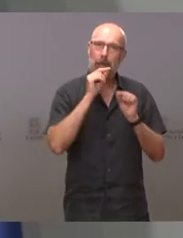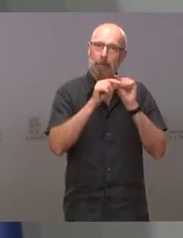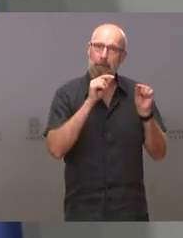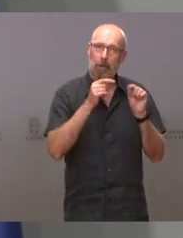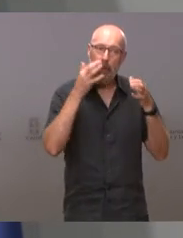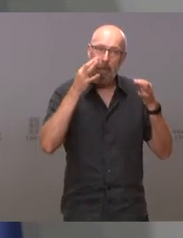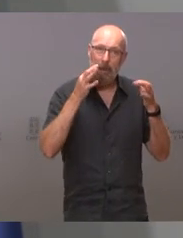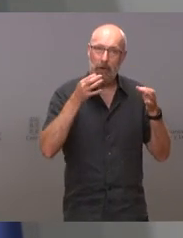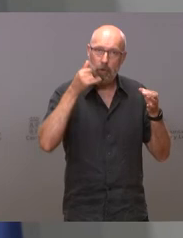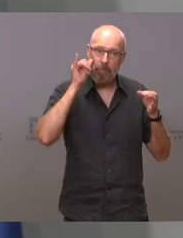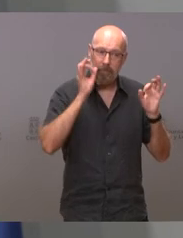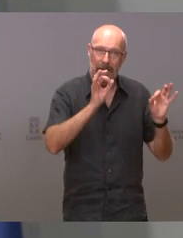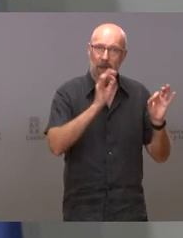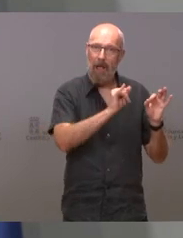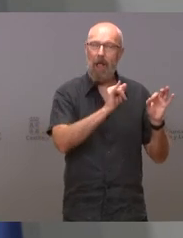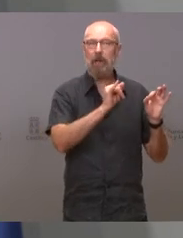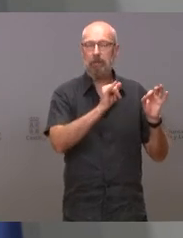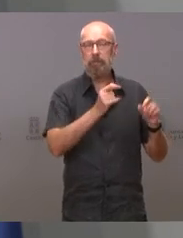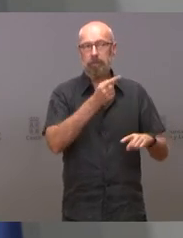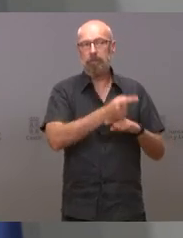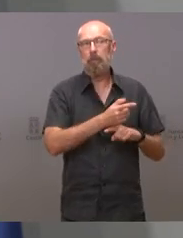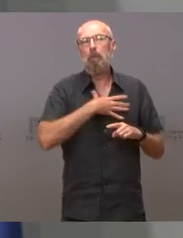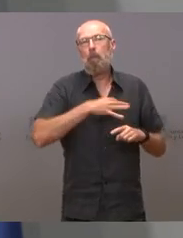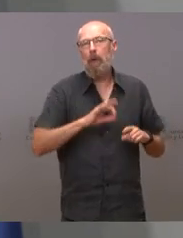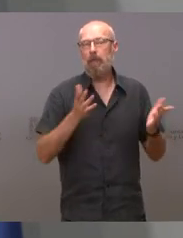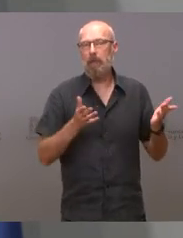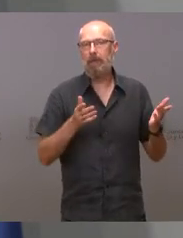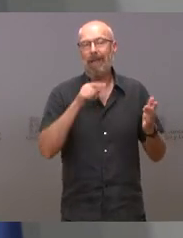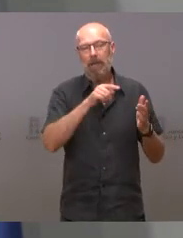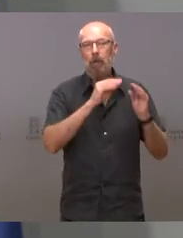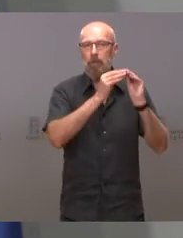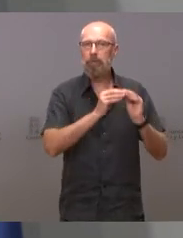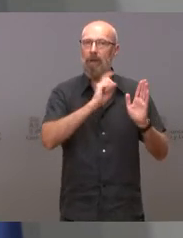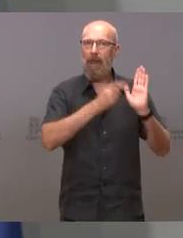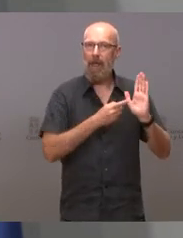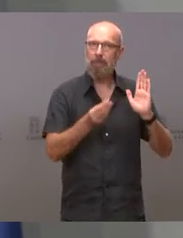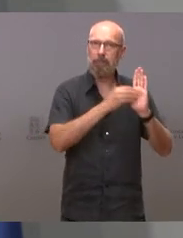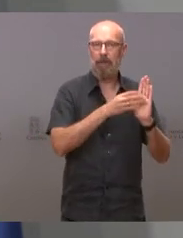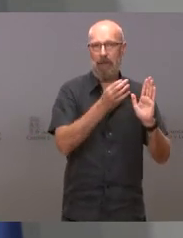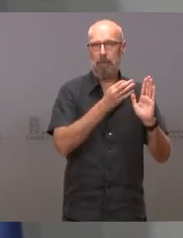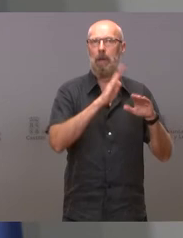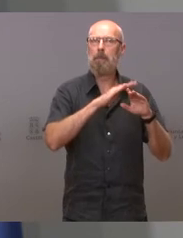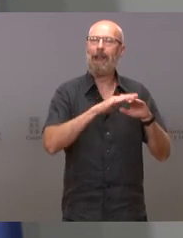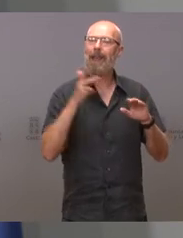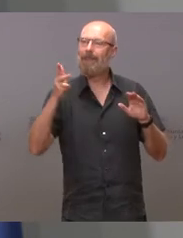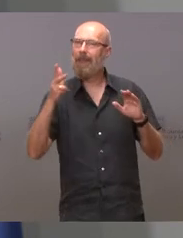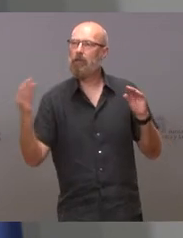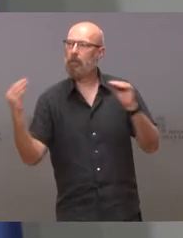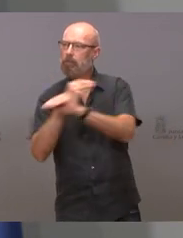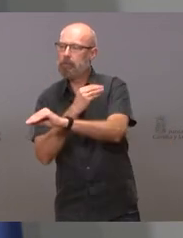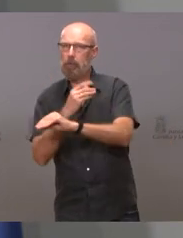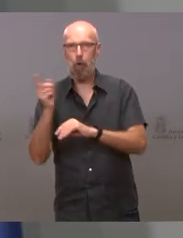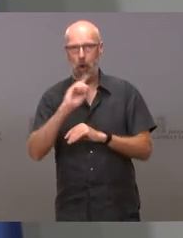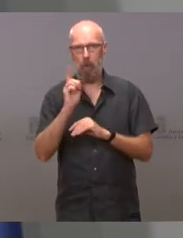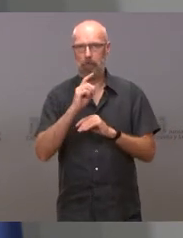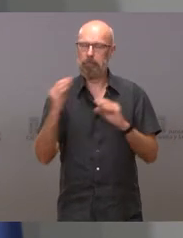cosas que sí que son exigibles, pero que tienes que regular de tal manera que no colisione con los derechos. Es un asunto complejo